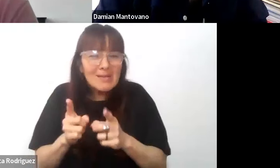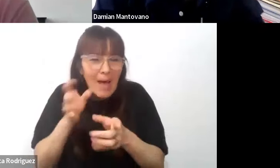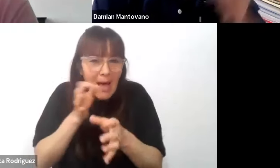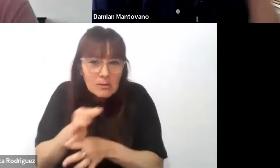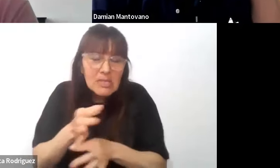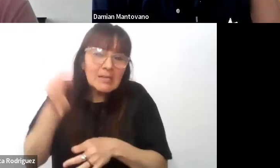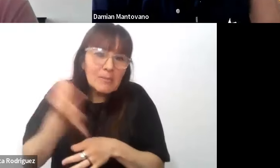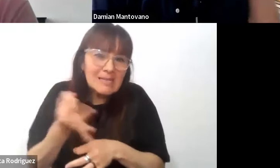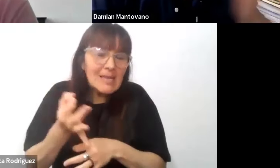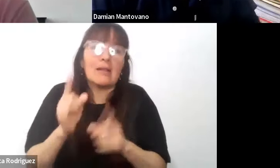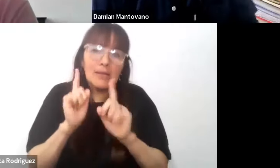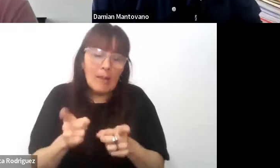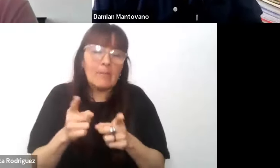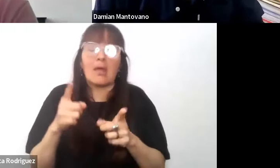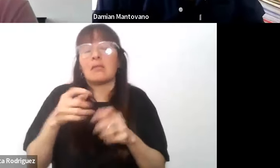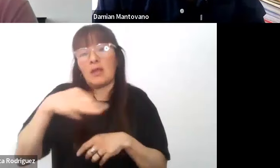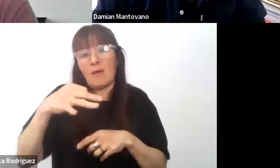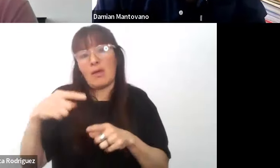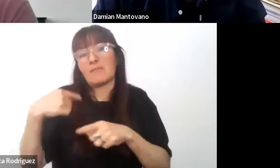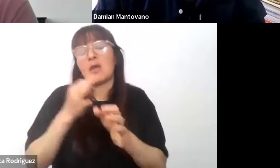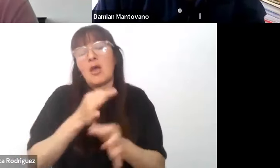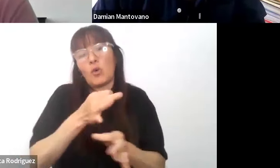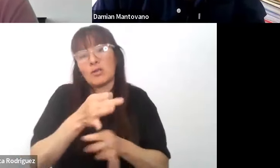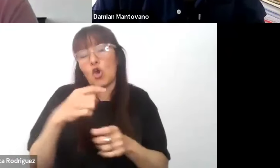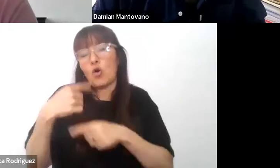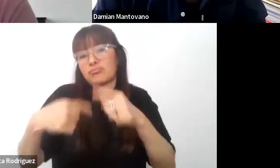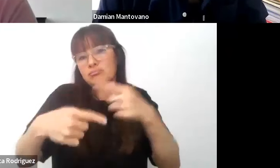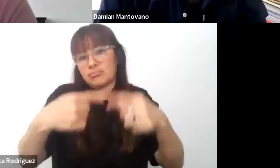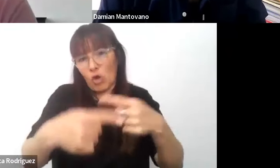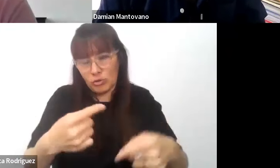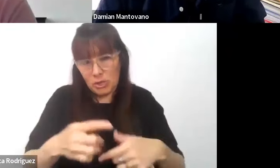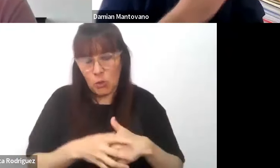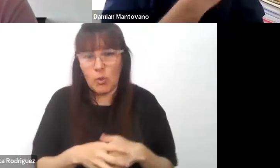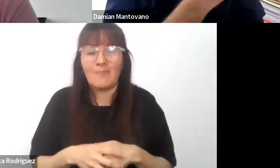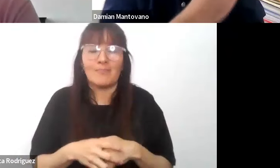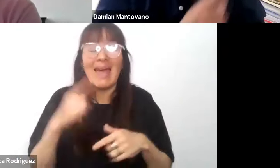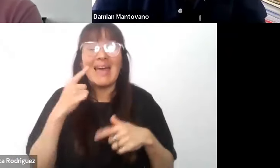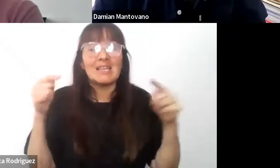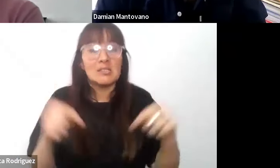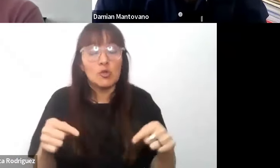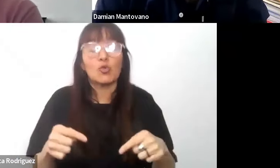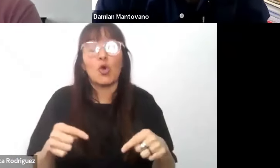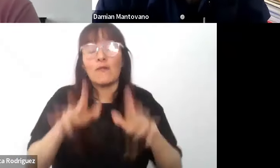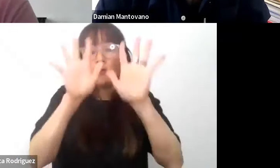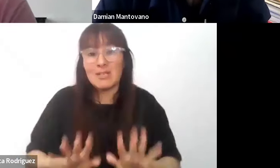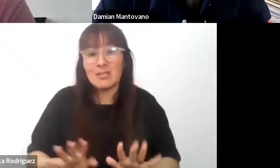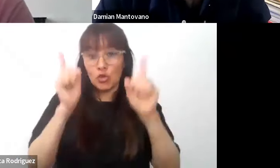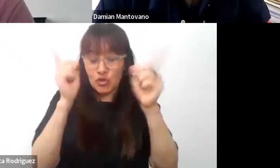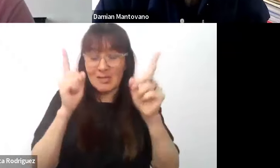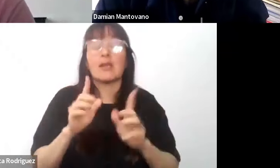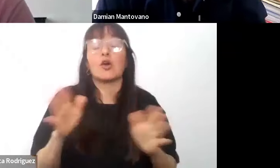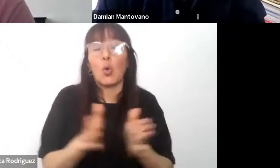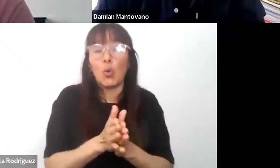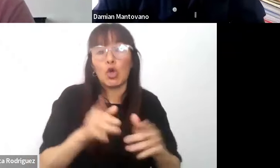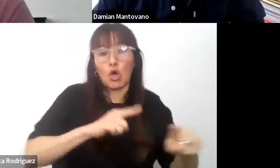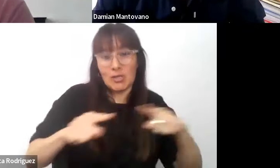es que el INFO el Instituto Nacional de Formación Docente junto con la Coordinación Nacional de Educación